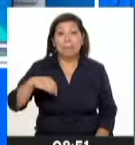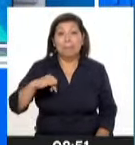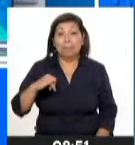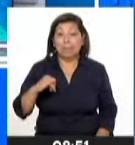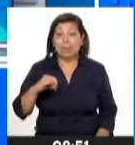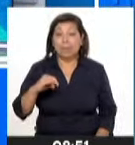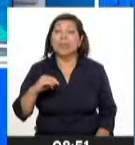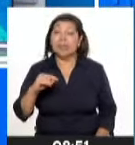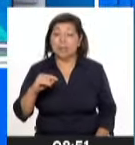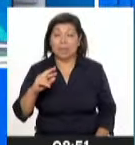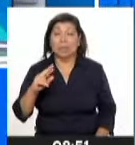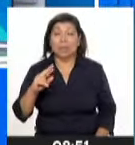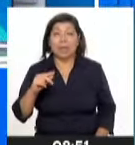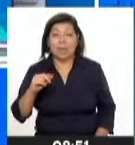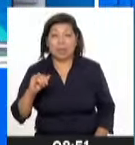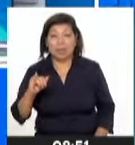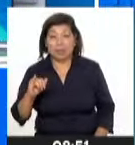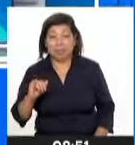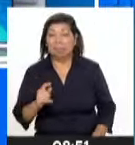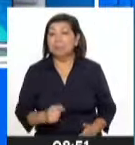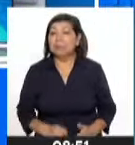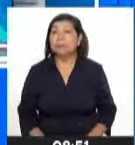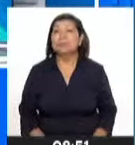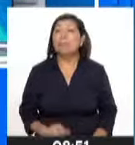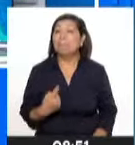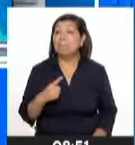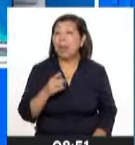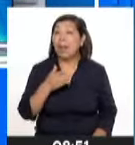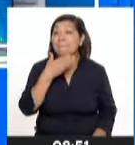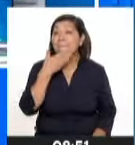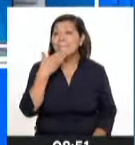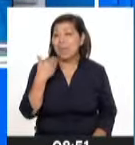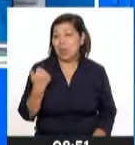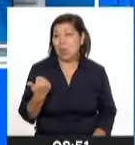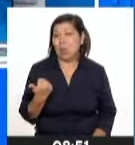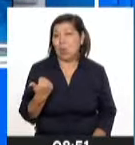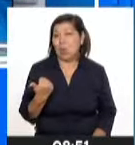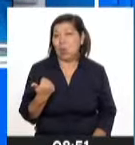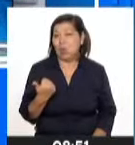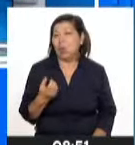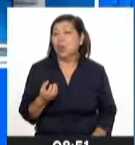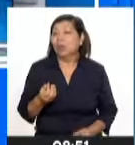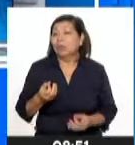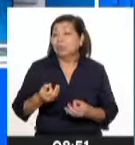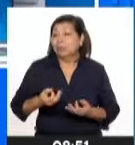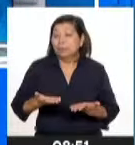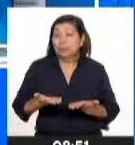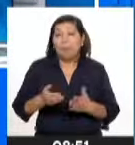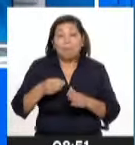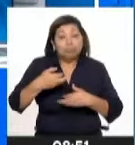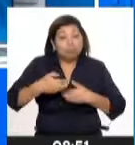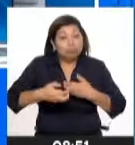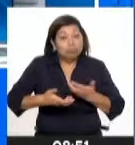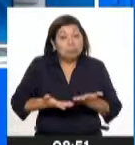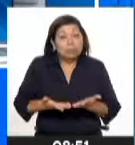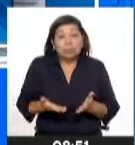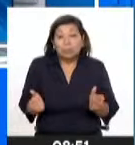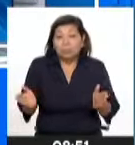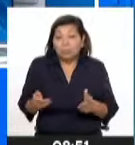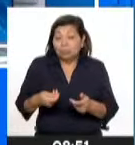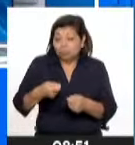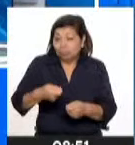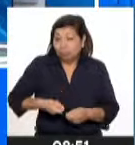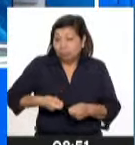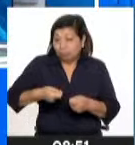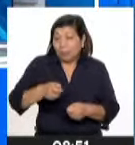aprobado el programa de financiamiento para mejorar las condiciones de comercialización de los productos de los pequeños y